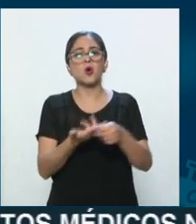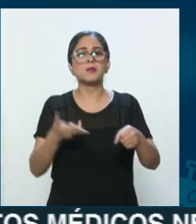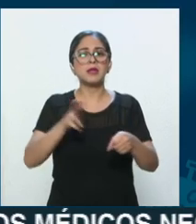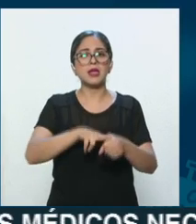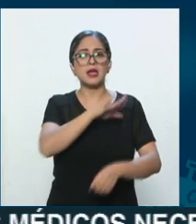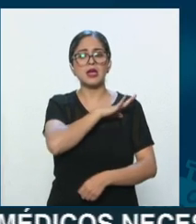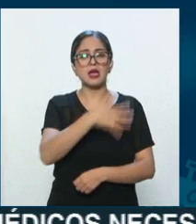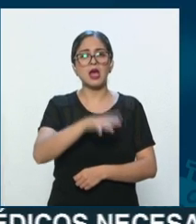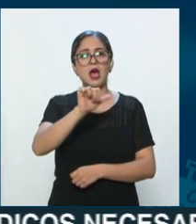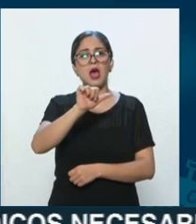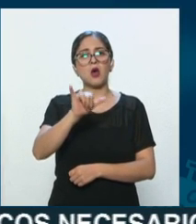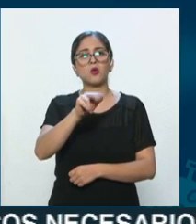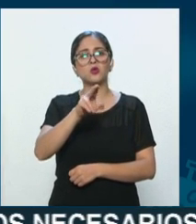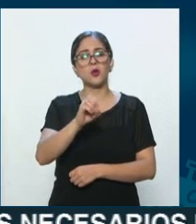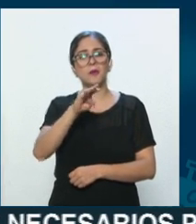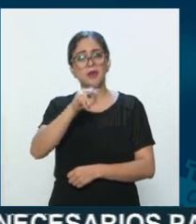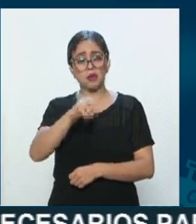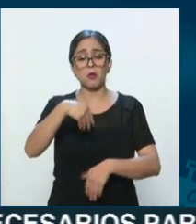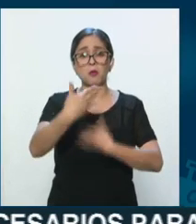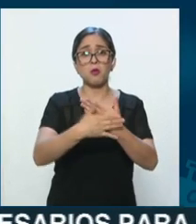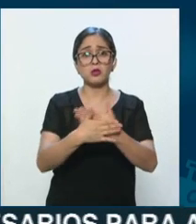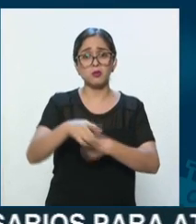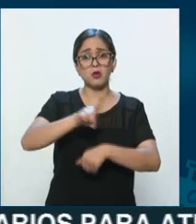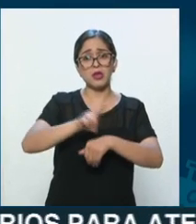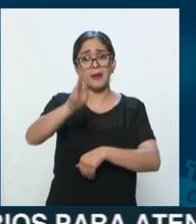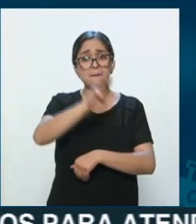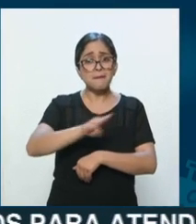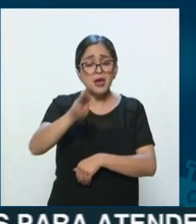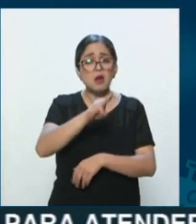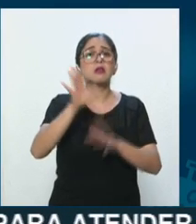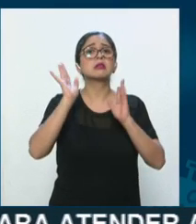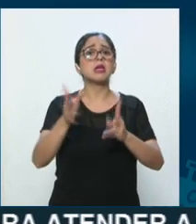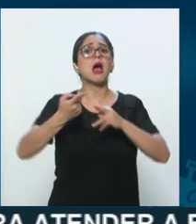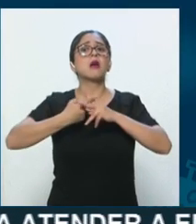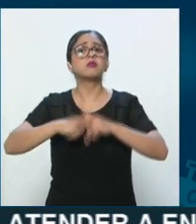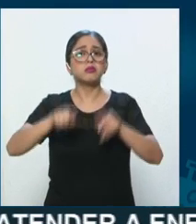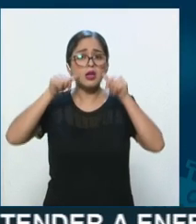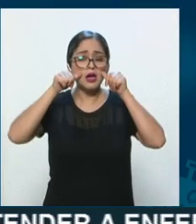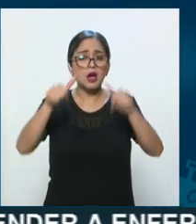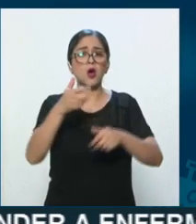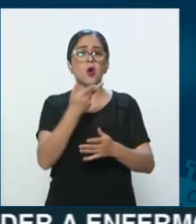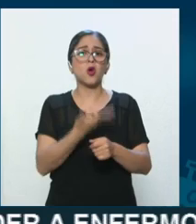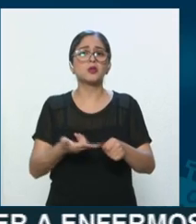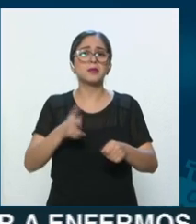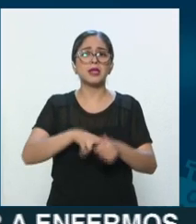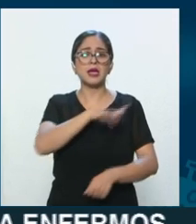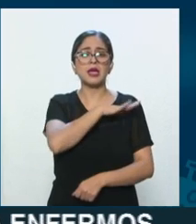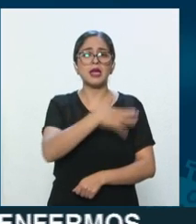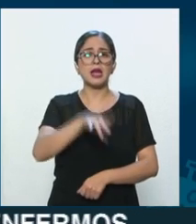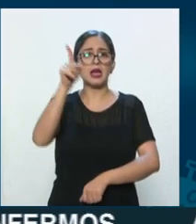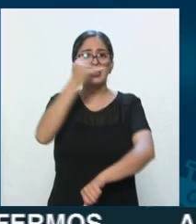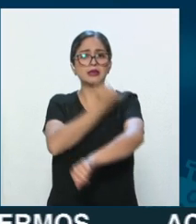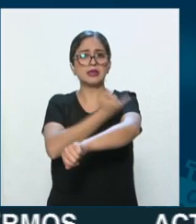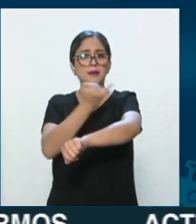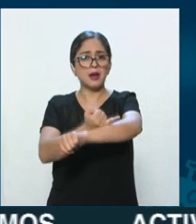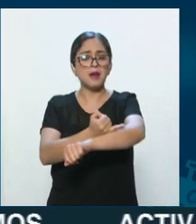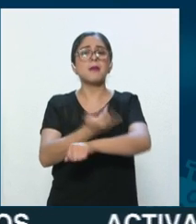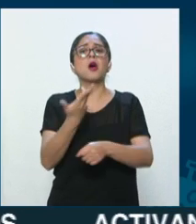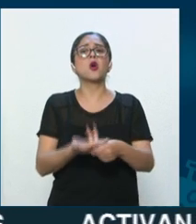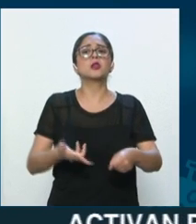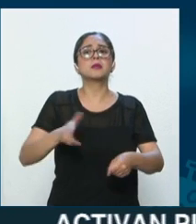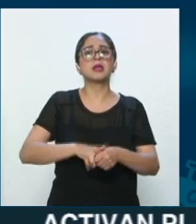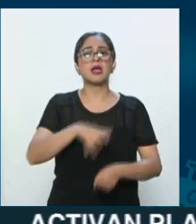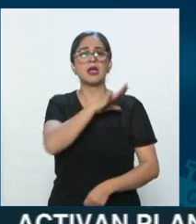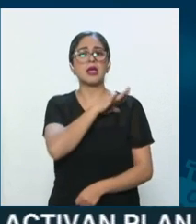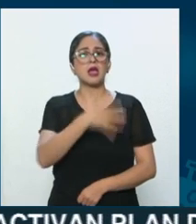Medio. Para el miércoles quedarán listos y en funcionamiento el Hospital General de Iztapalapa, el Hospital General de